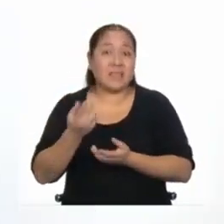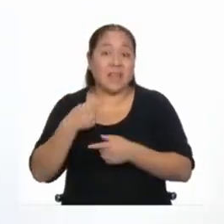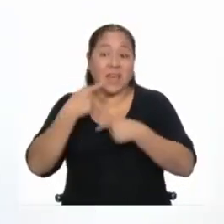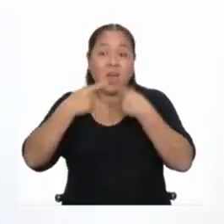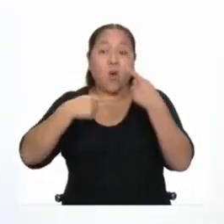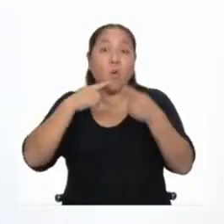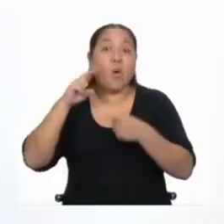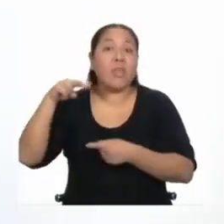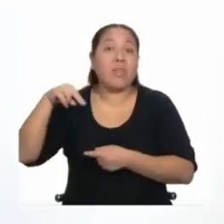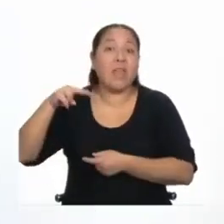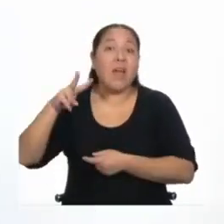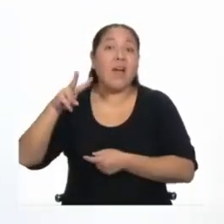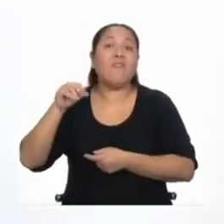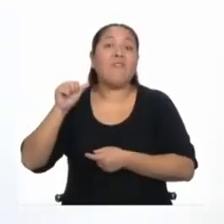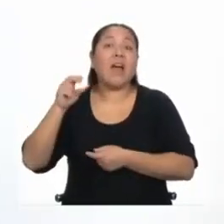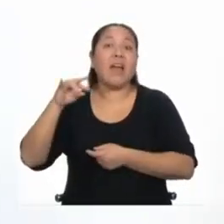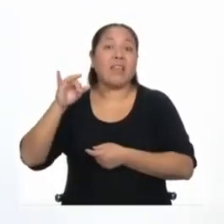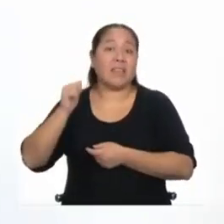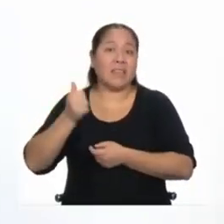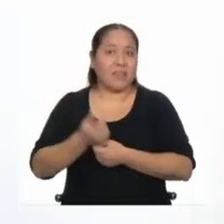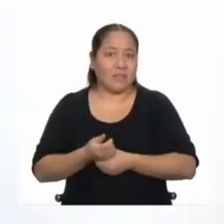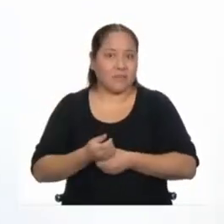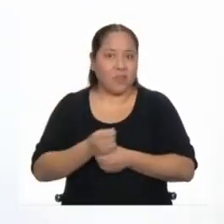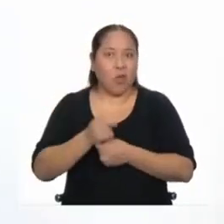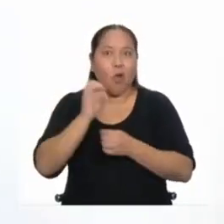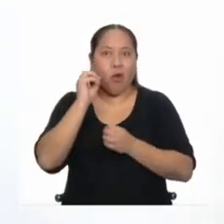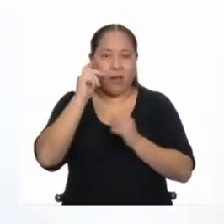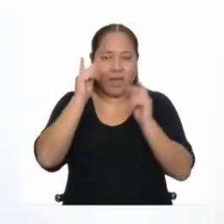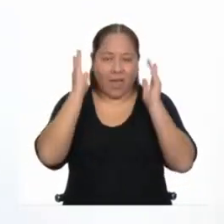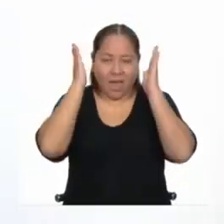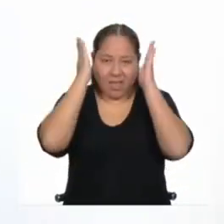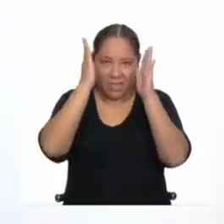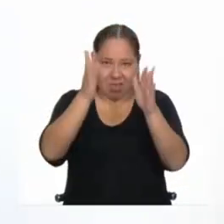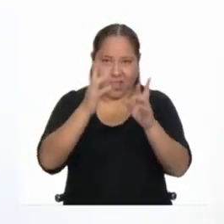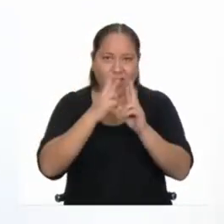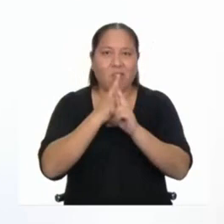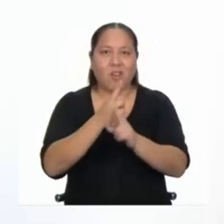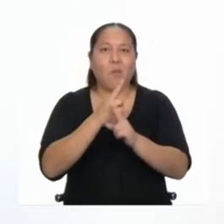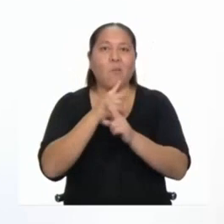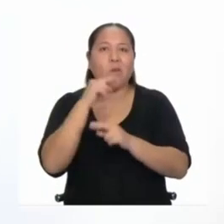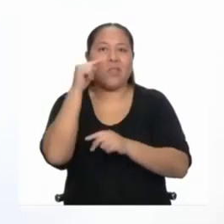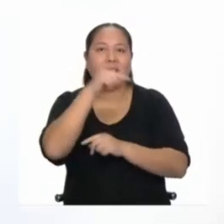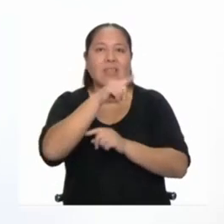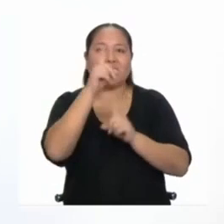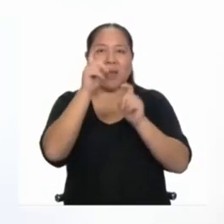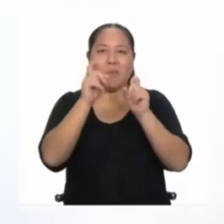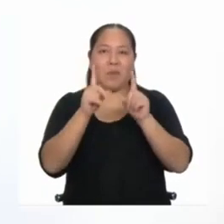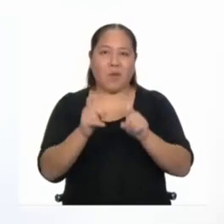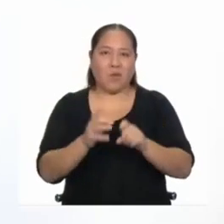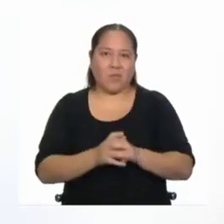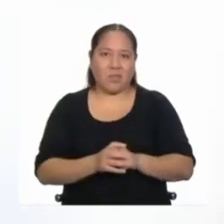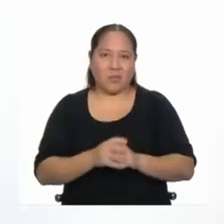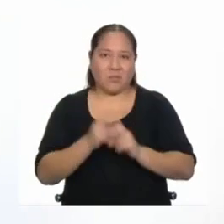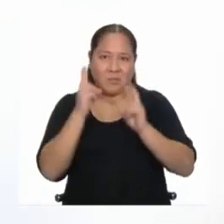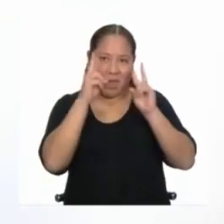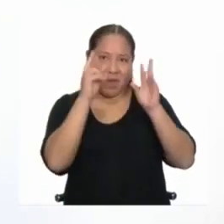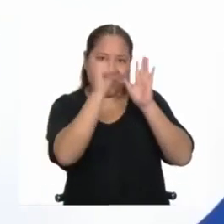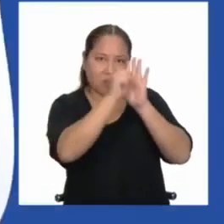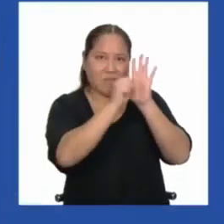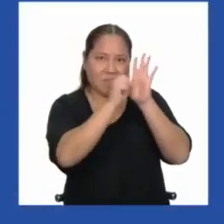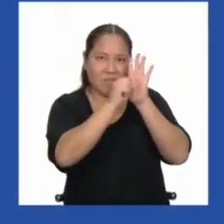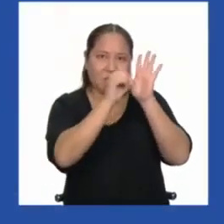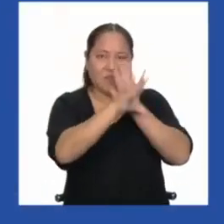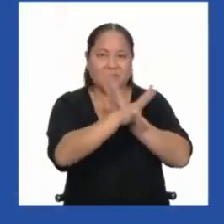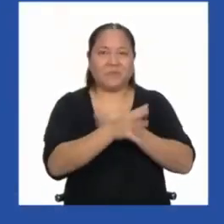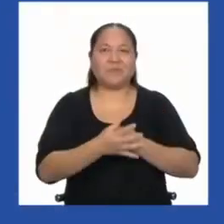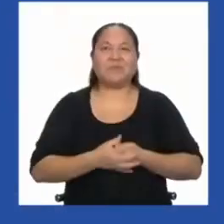Muy bien, estemos muy atentos para responder a las preguntas. Vamos con el video.